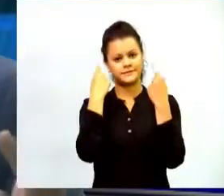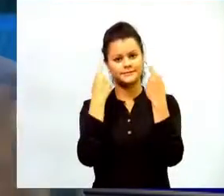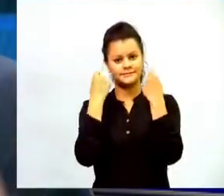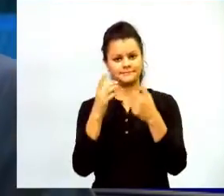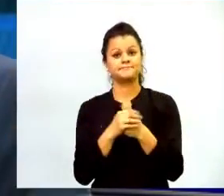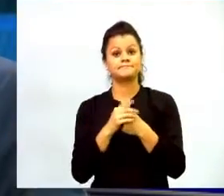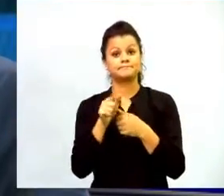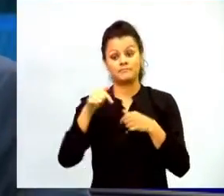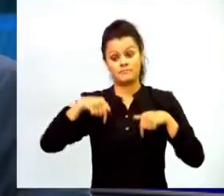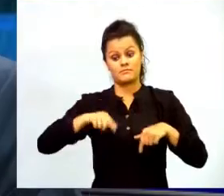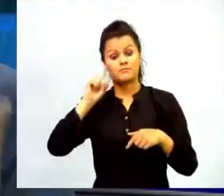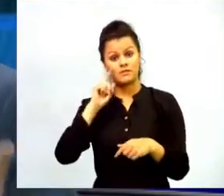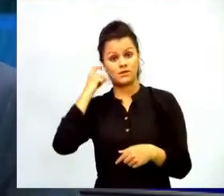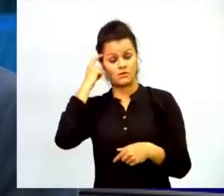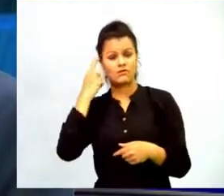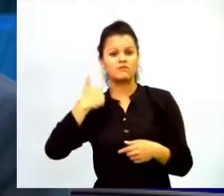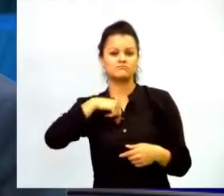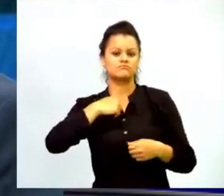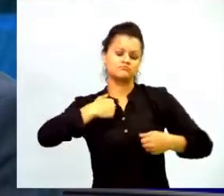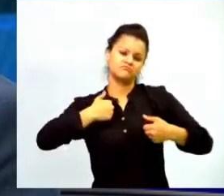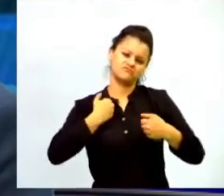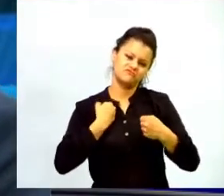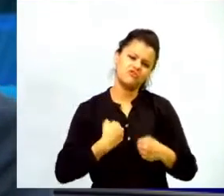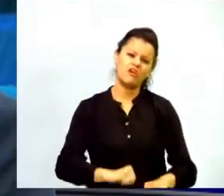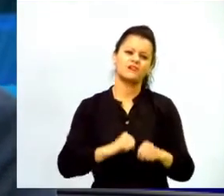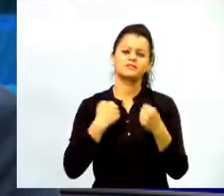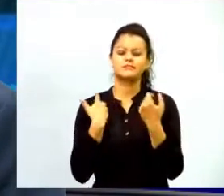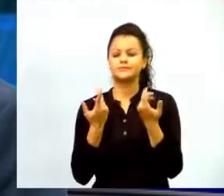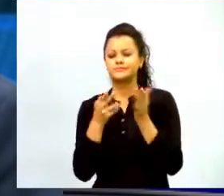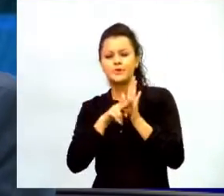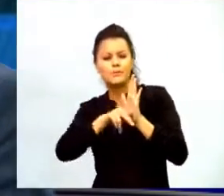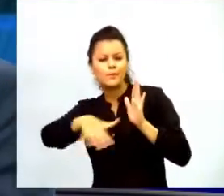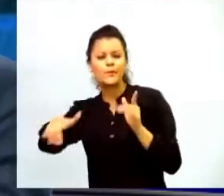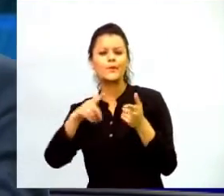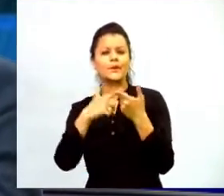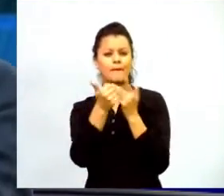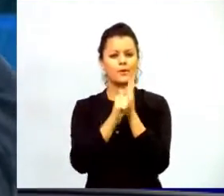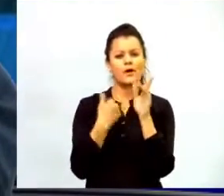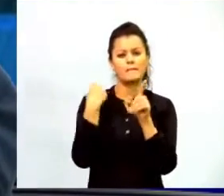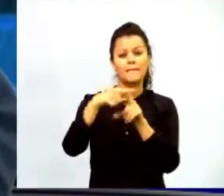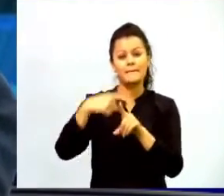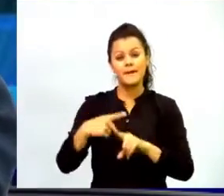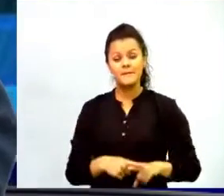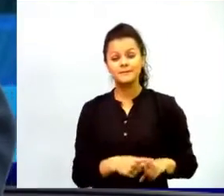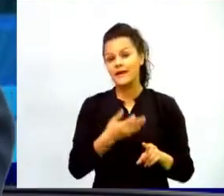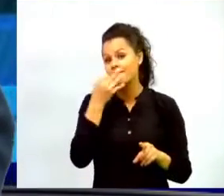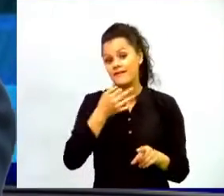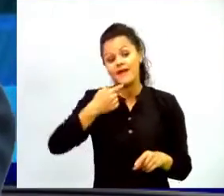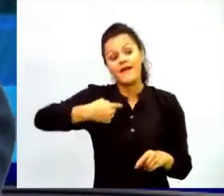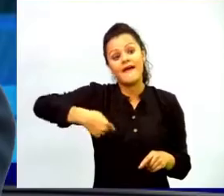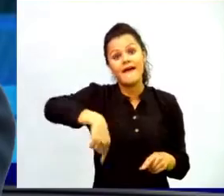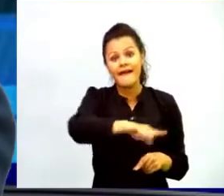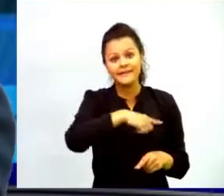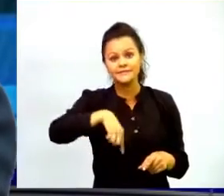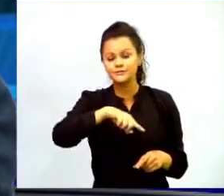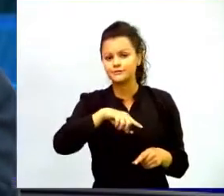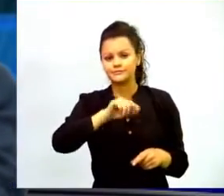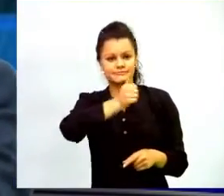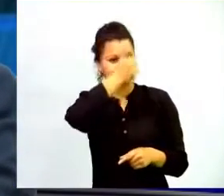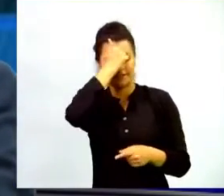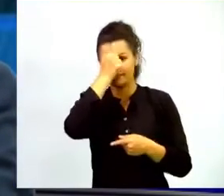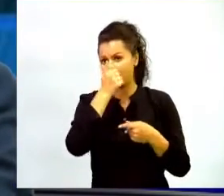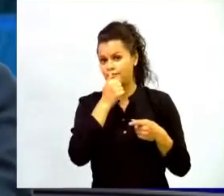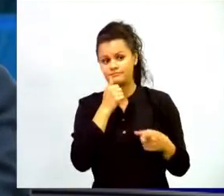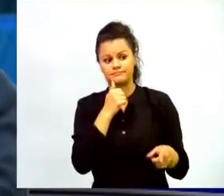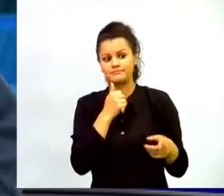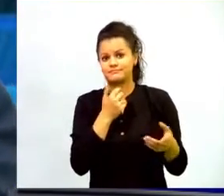desde el gobierno hacemos un montón de esfuerzos de políticas públicas y de programas finalmente ellos son los últimos los que están en el último tramo los